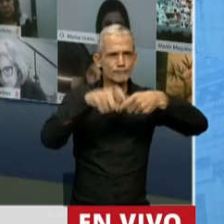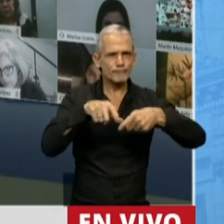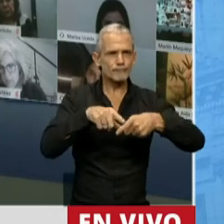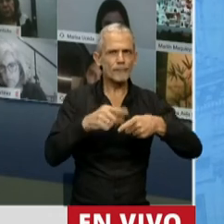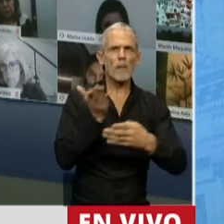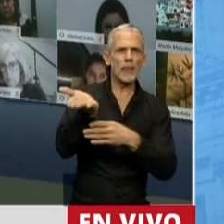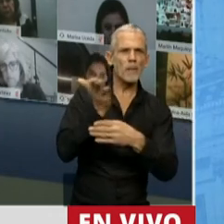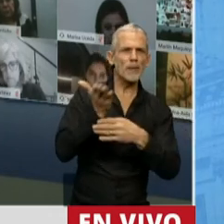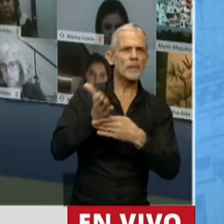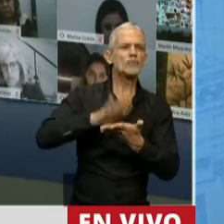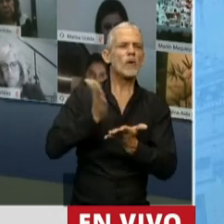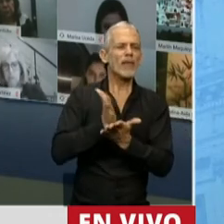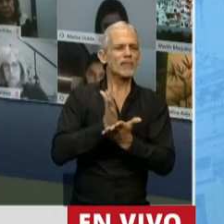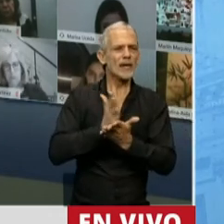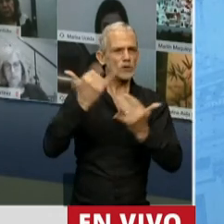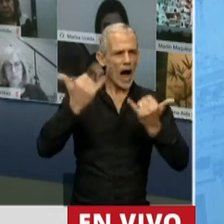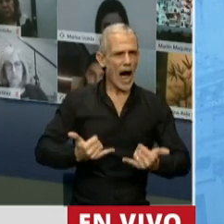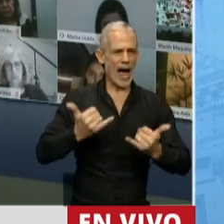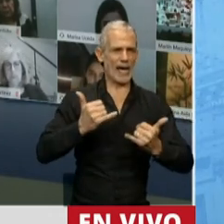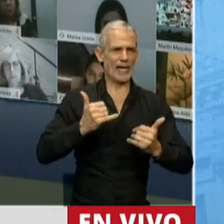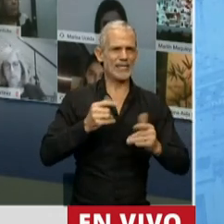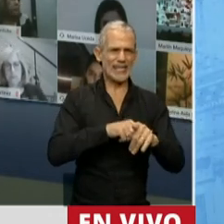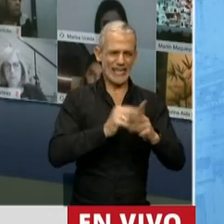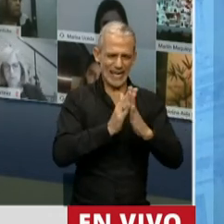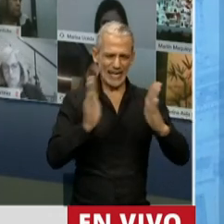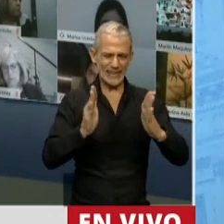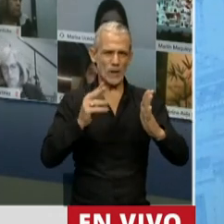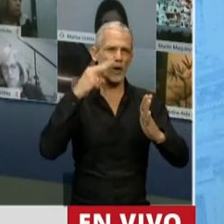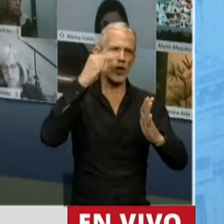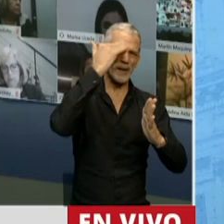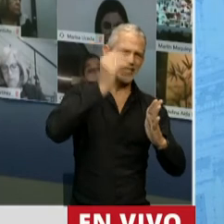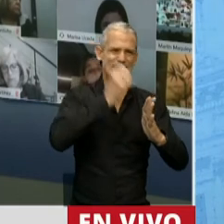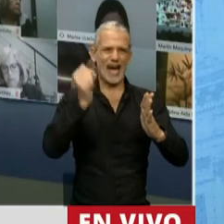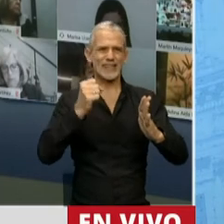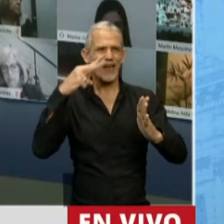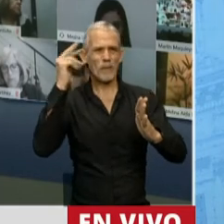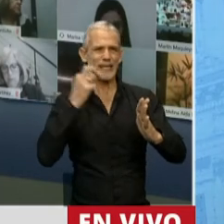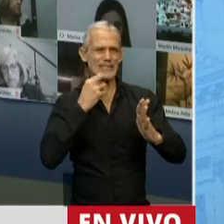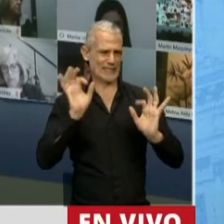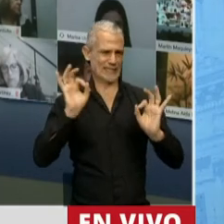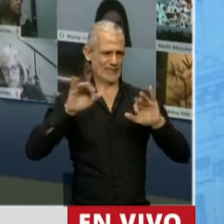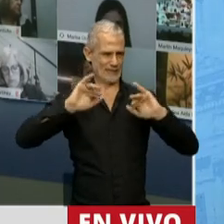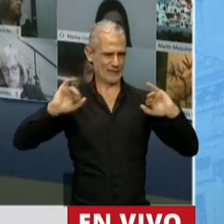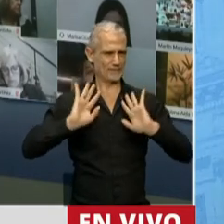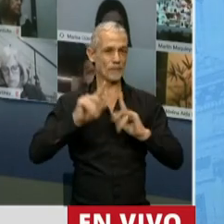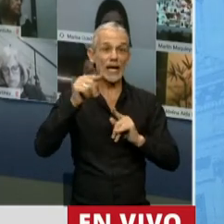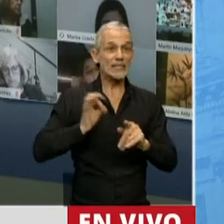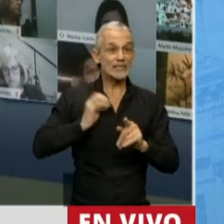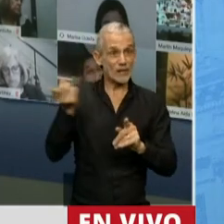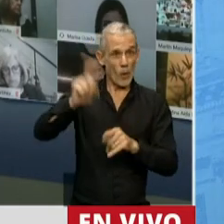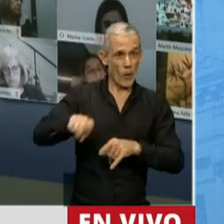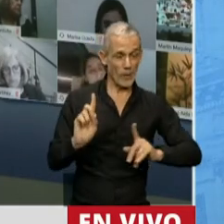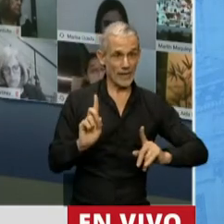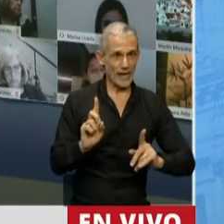peticionante por los derechos argentinos con excepción del periodo 2015-2019. Este año volvía.